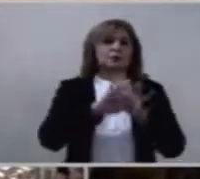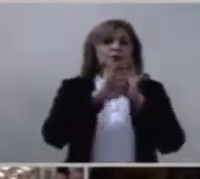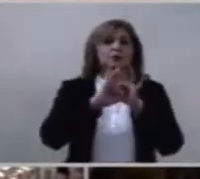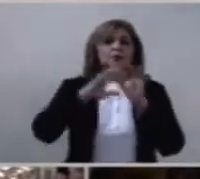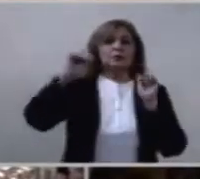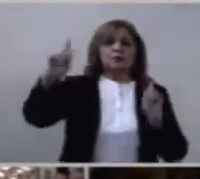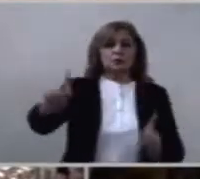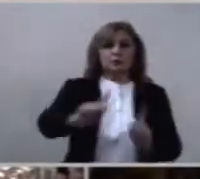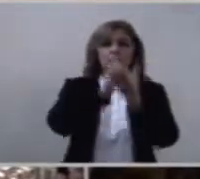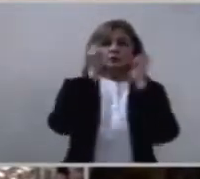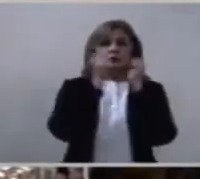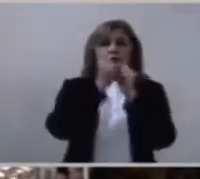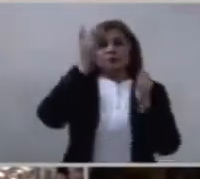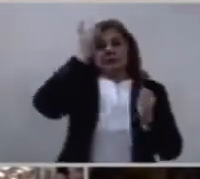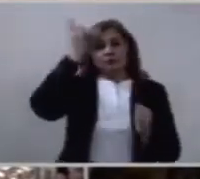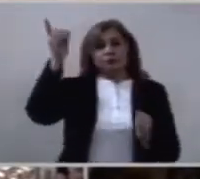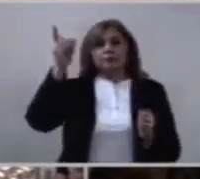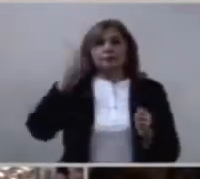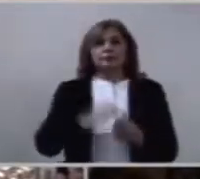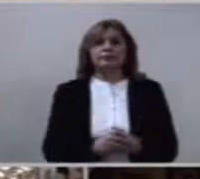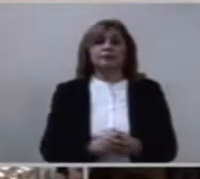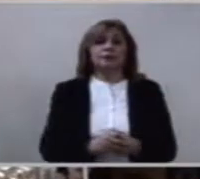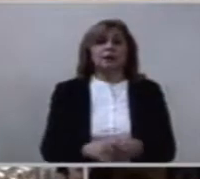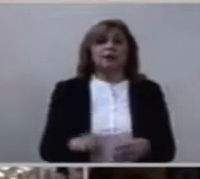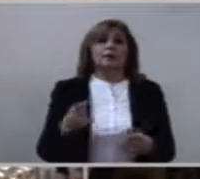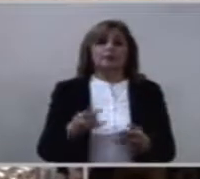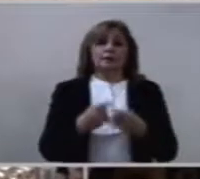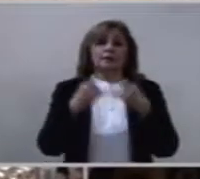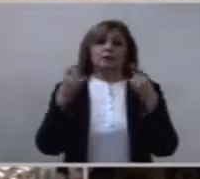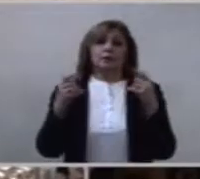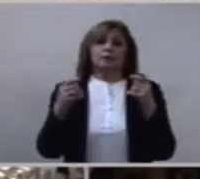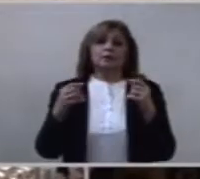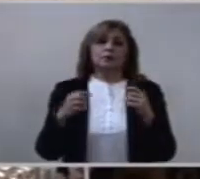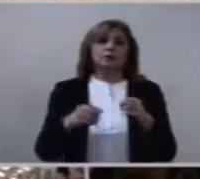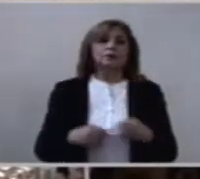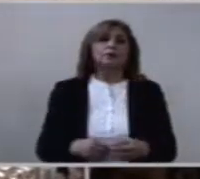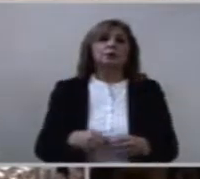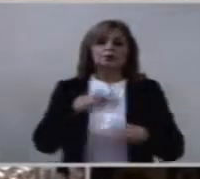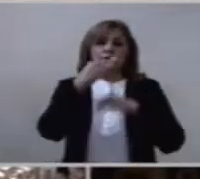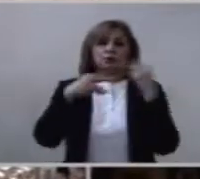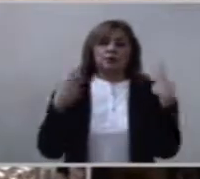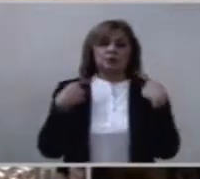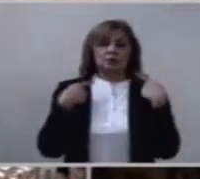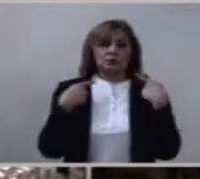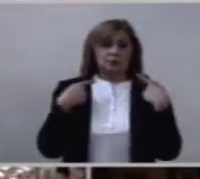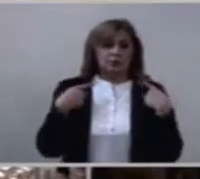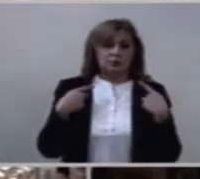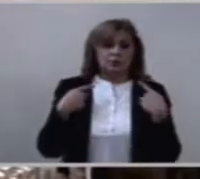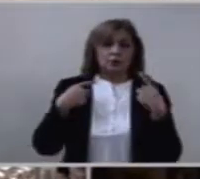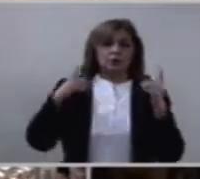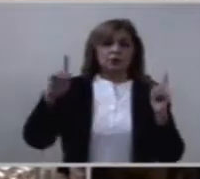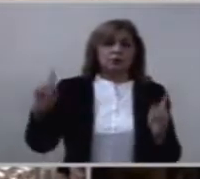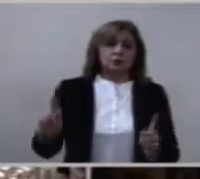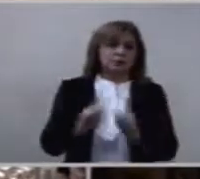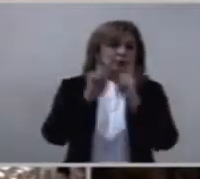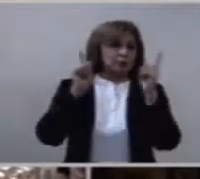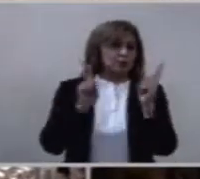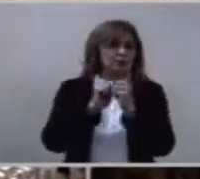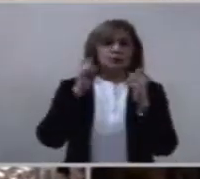sermón de la montaña. A cada día le basta con su preocupación.